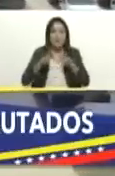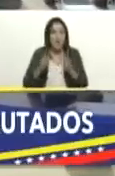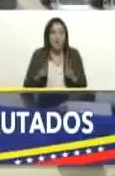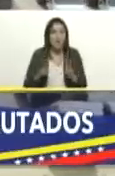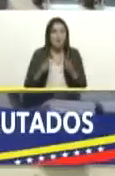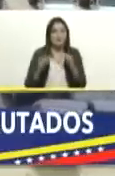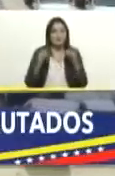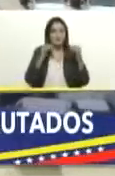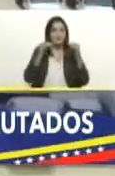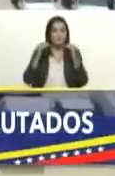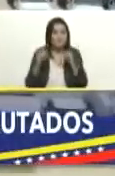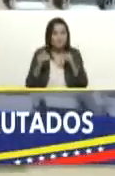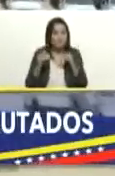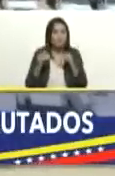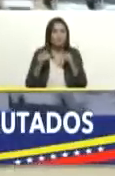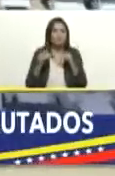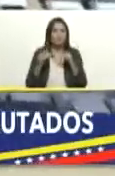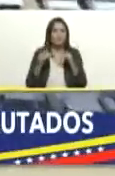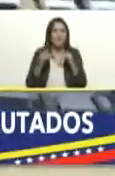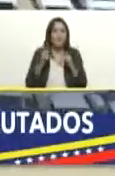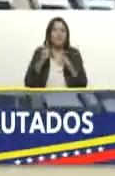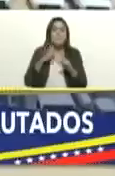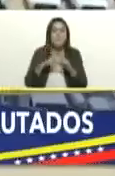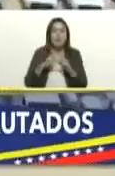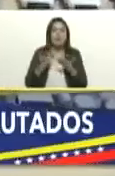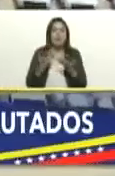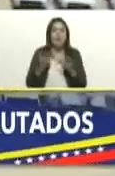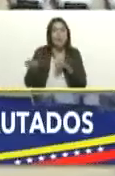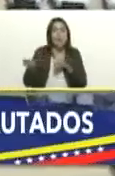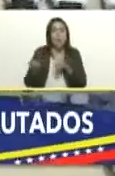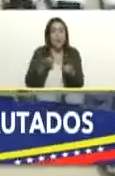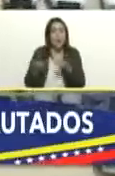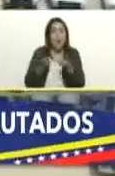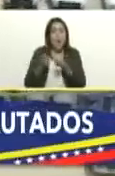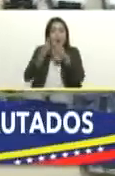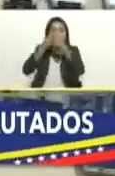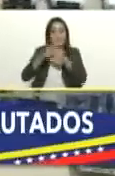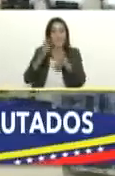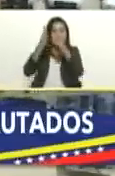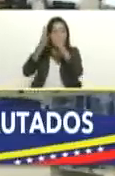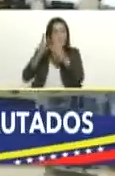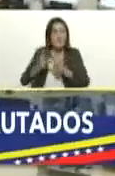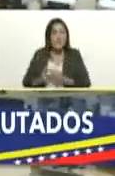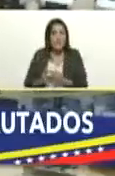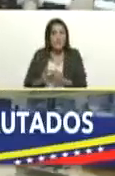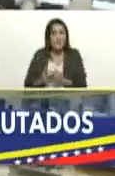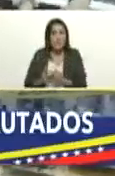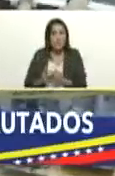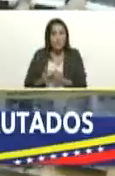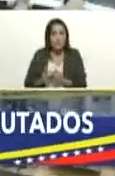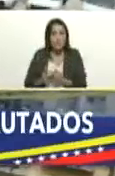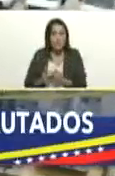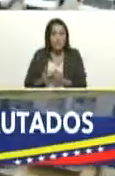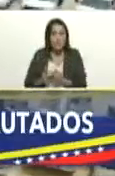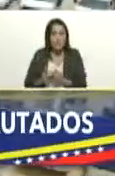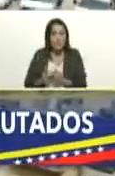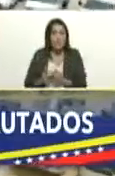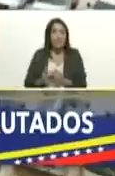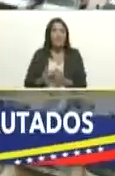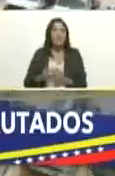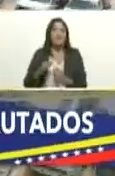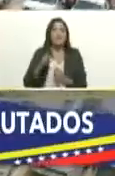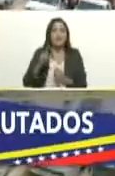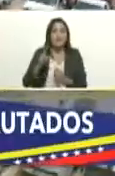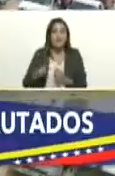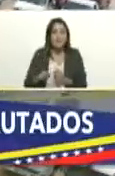incrementar las medidas de control administrativo en las batallas por incrementar la dirección colectiva